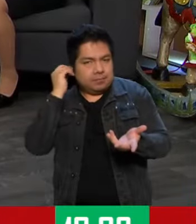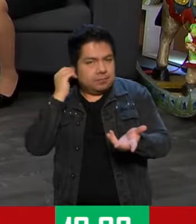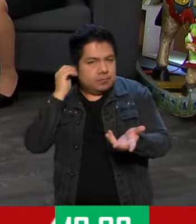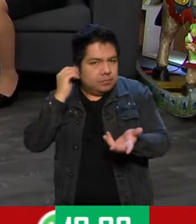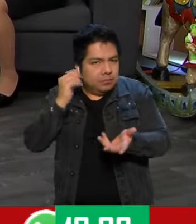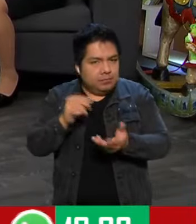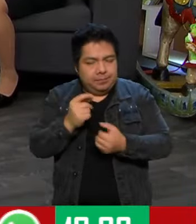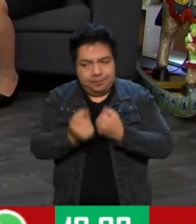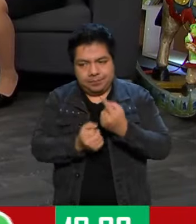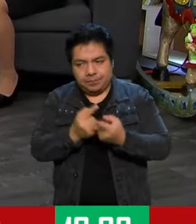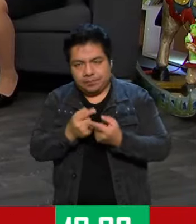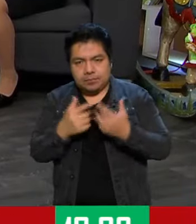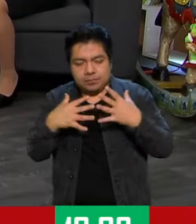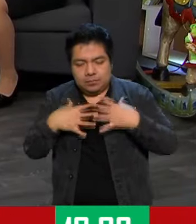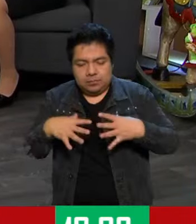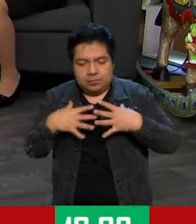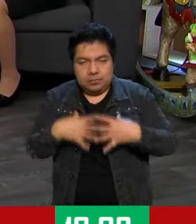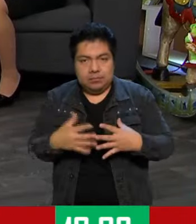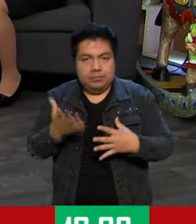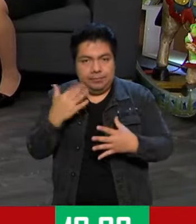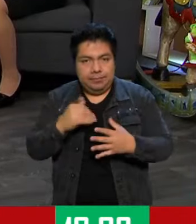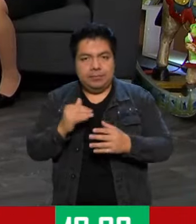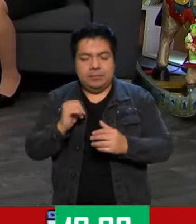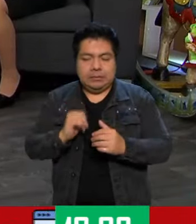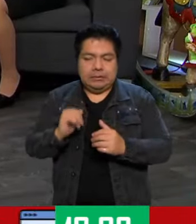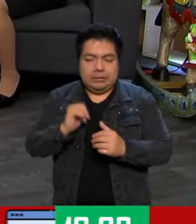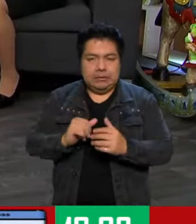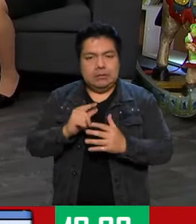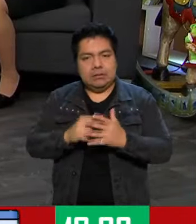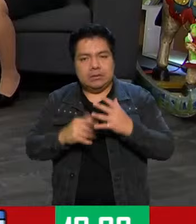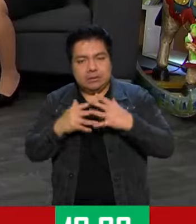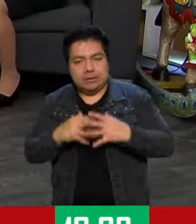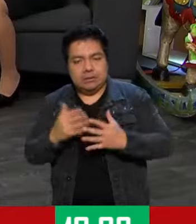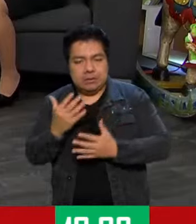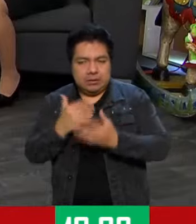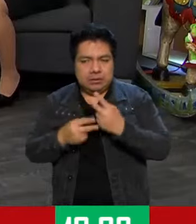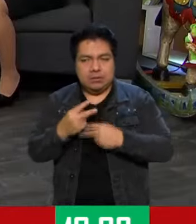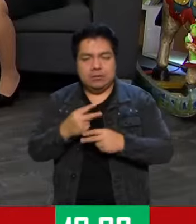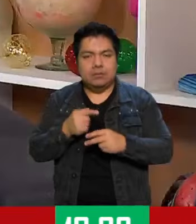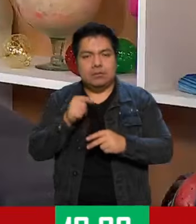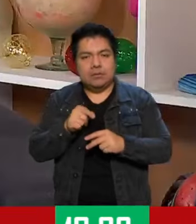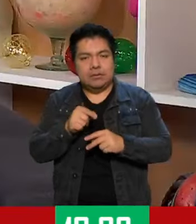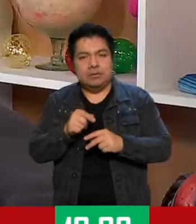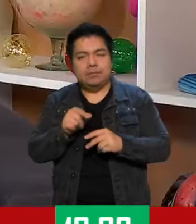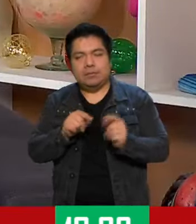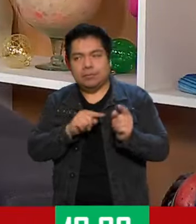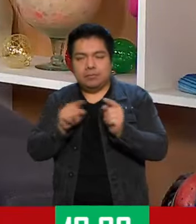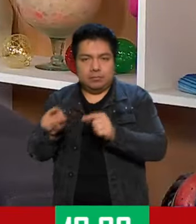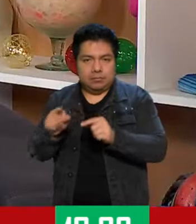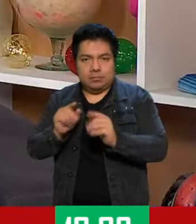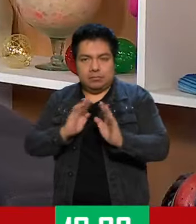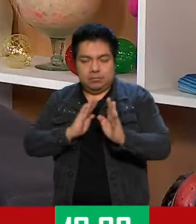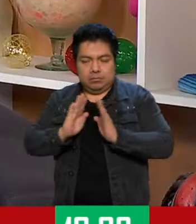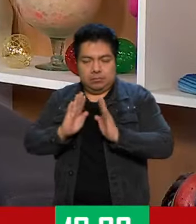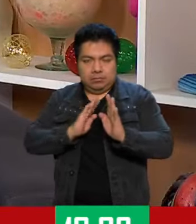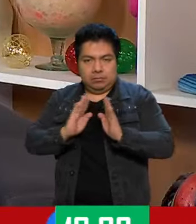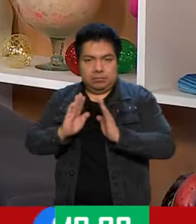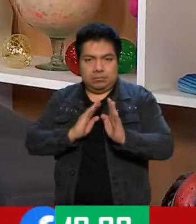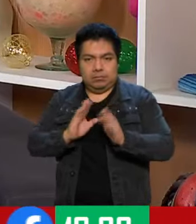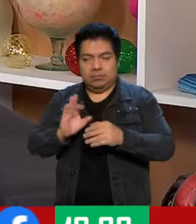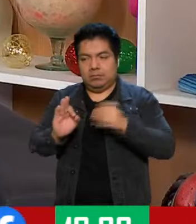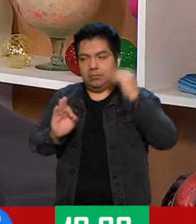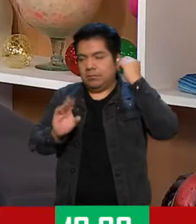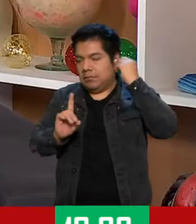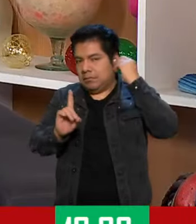parte en que van vestidas de época y vestidos de época y todo, ¿no? Sí, esa parte le toca pues al ejército, a la defensa nacional. Les va